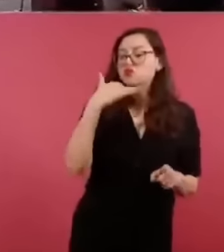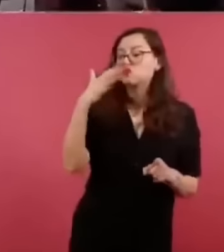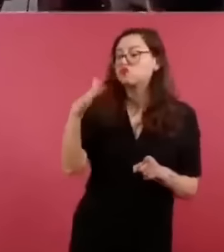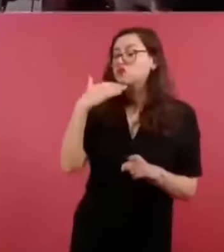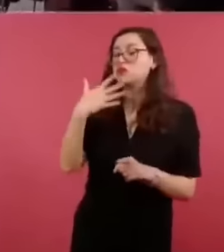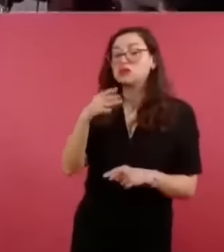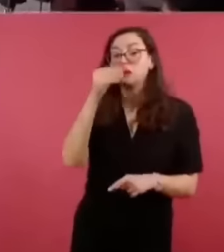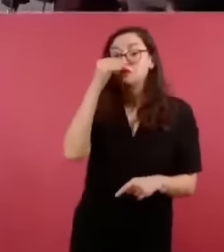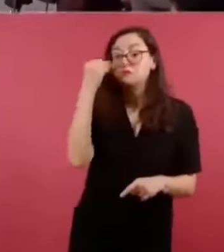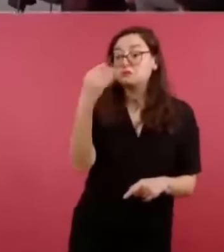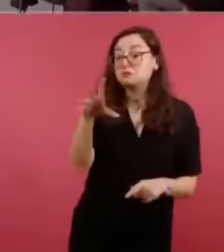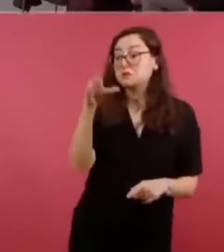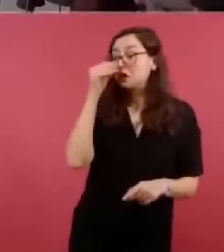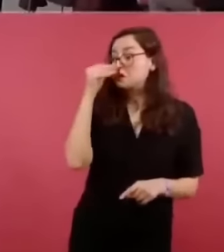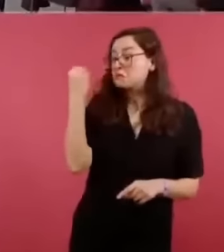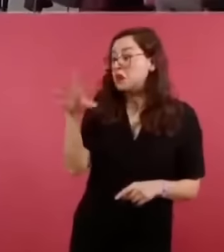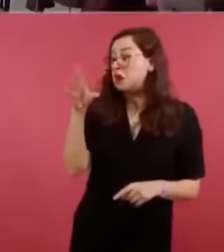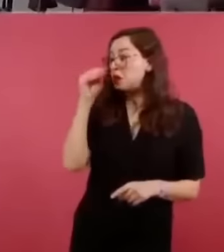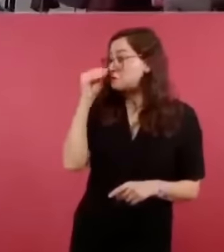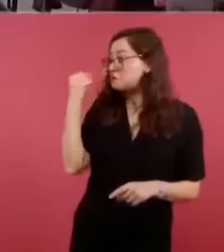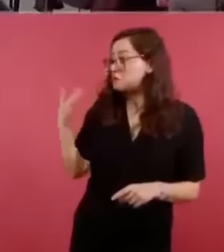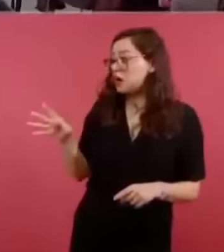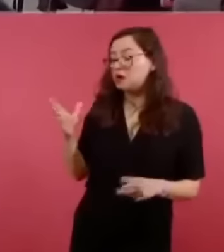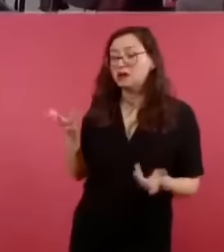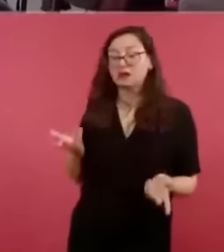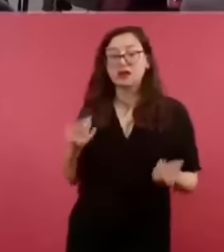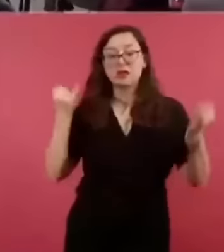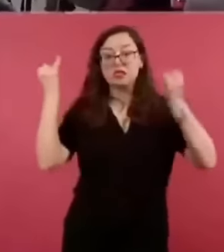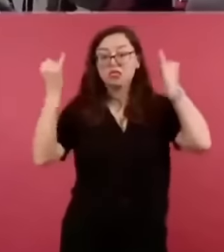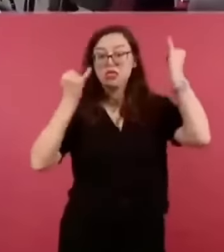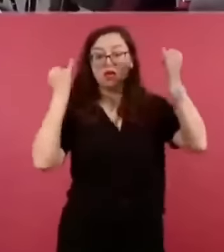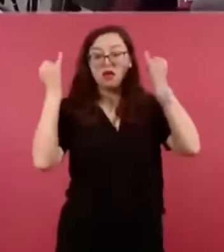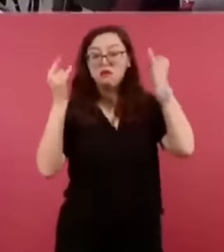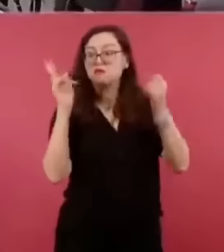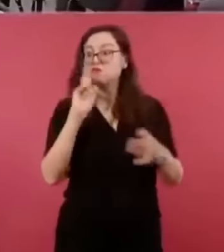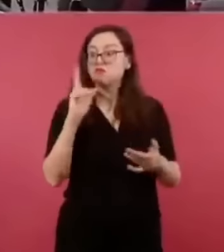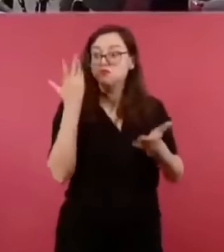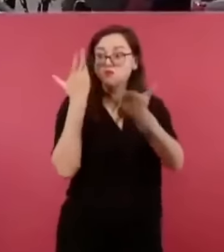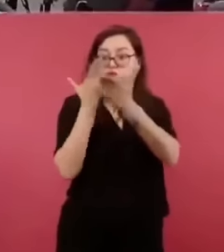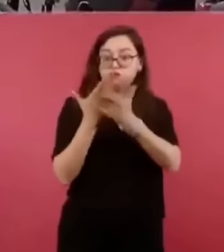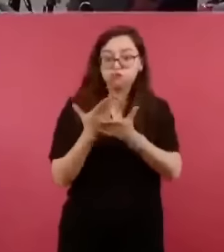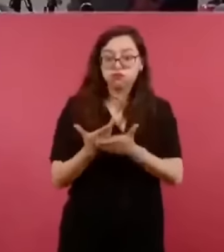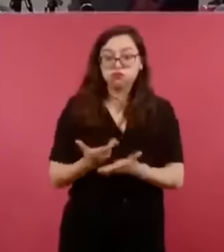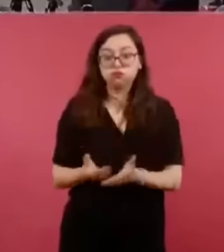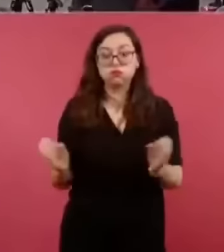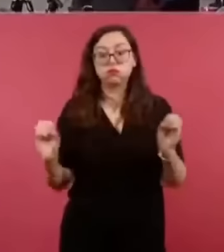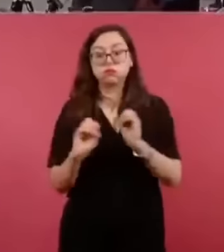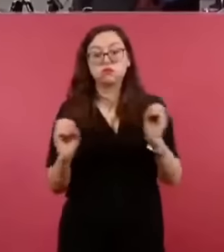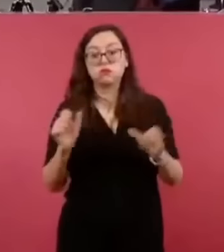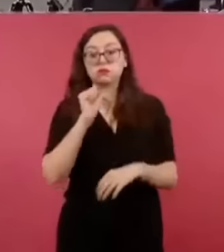En mi caso, nunca han podido ni podrán